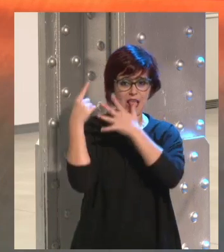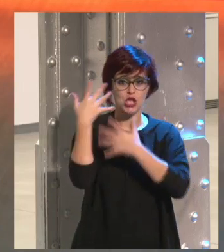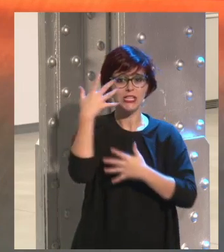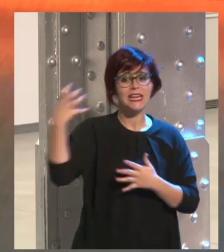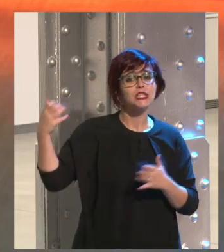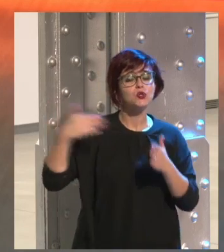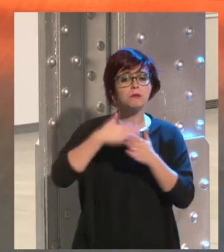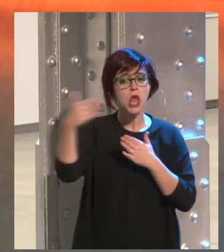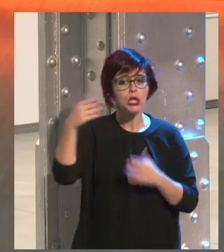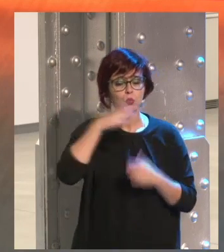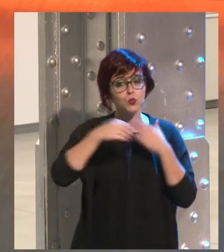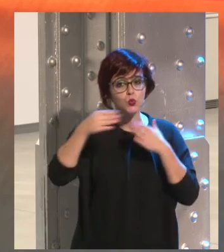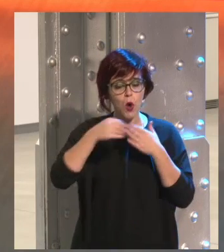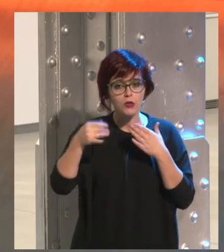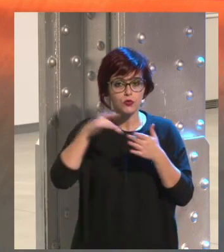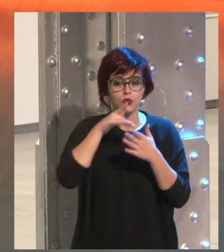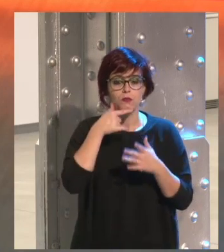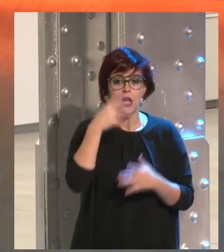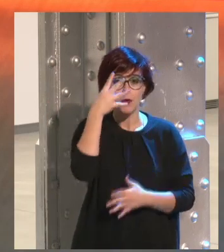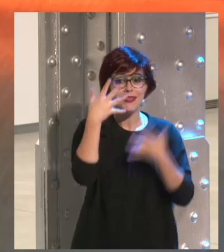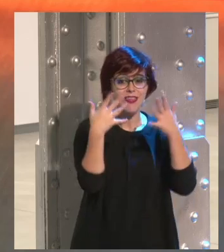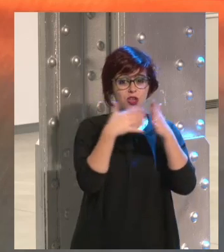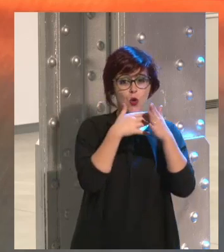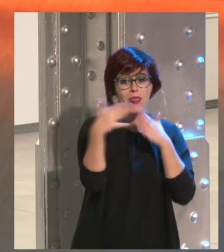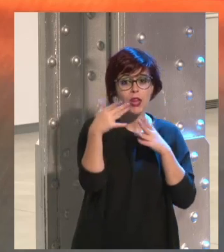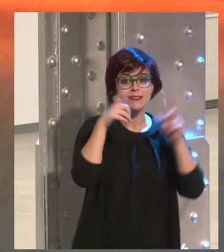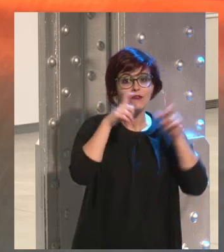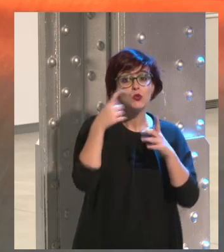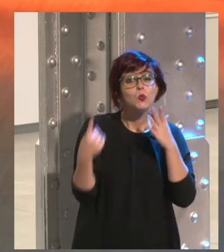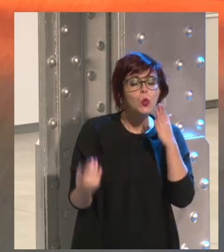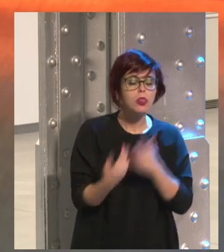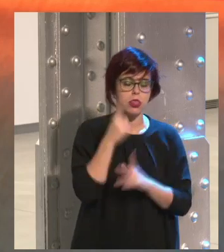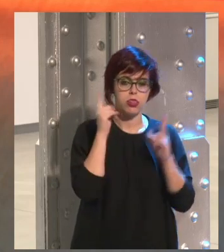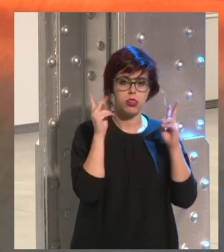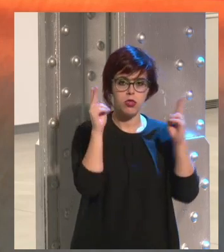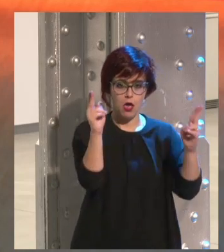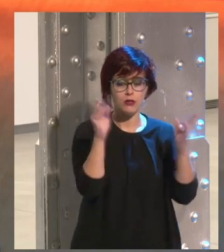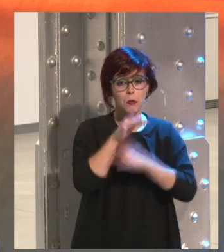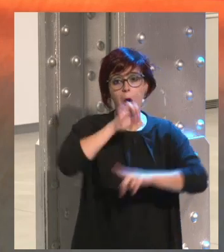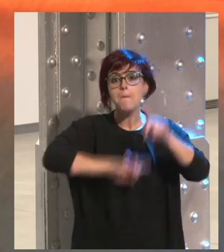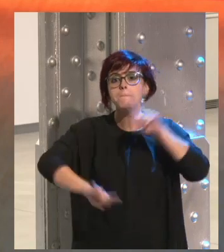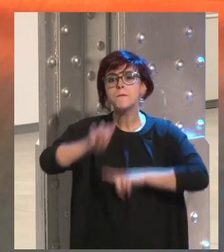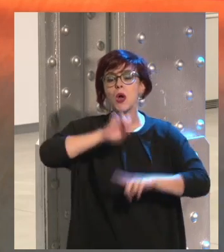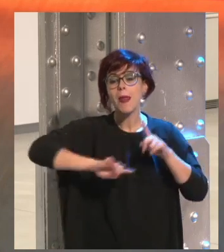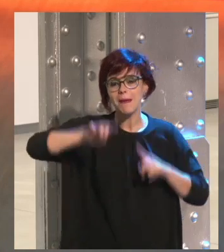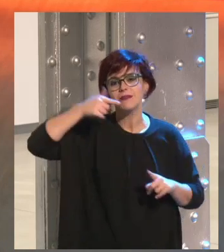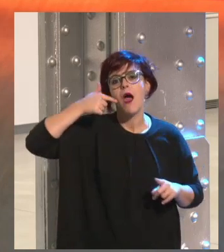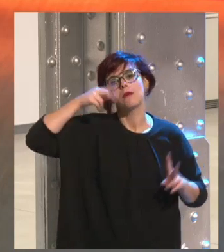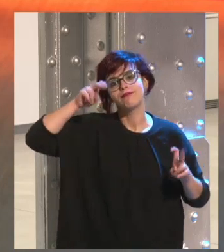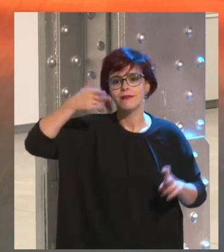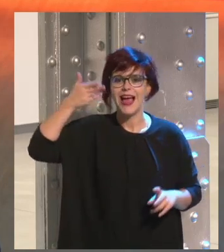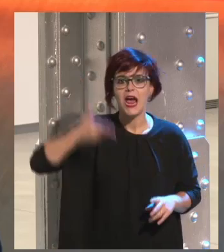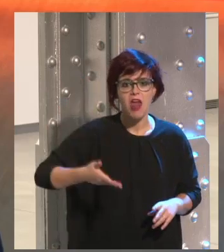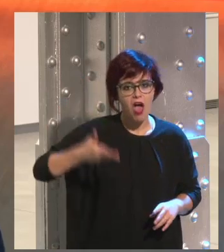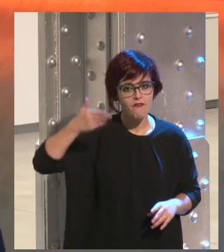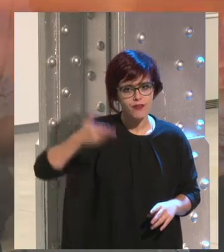usuarios y, pues eso, 95 millones de fotos al día. Hay problemas graves, graves, de